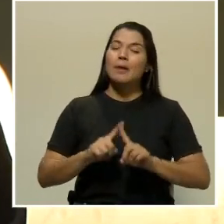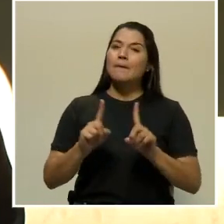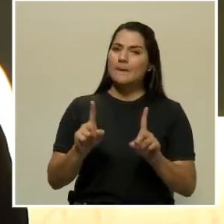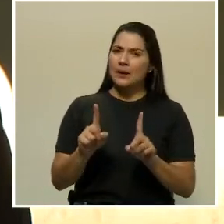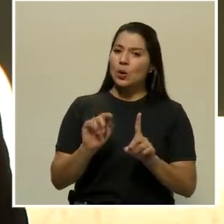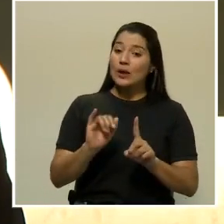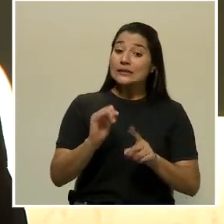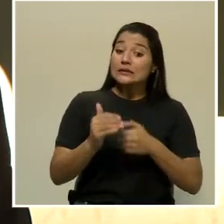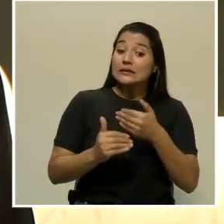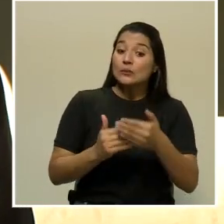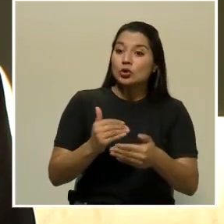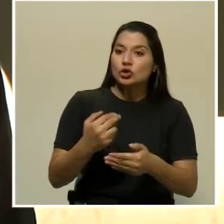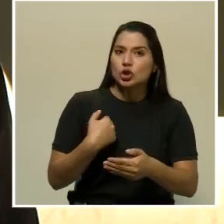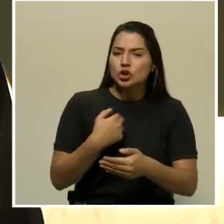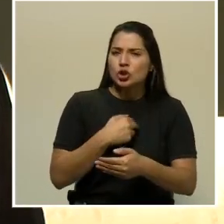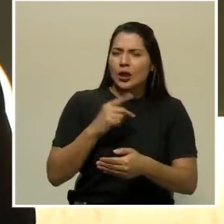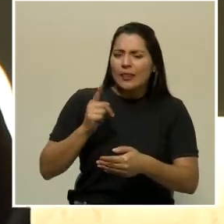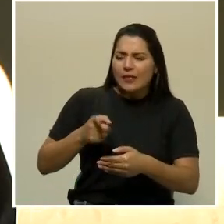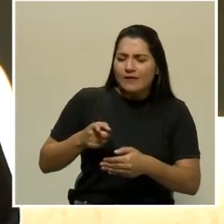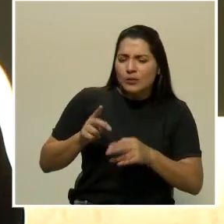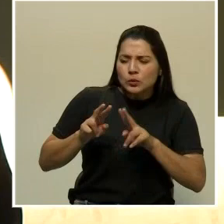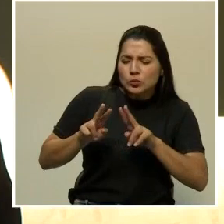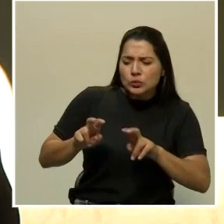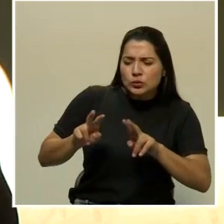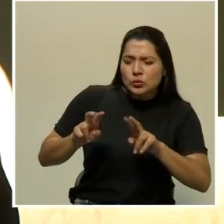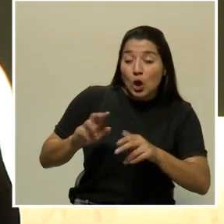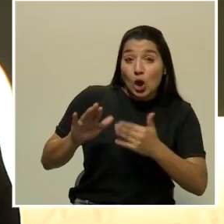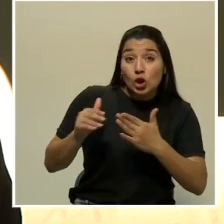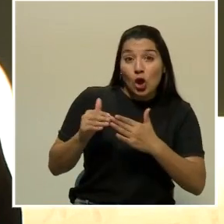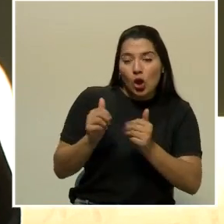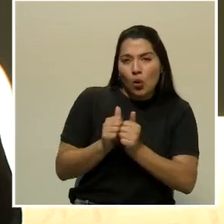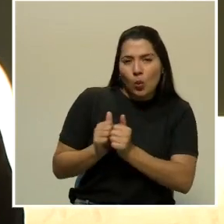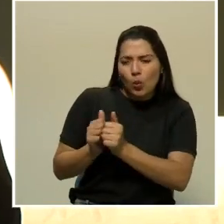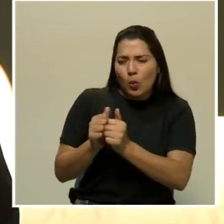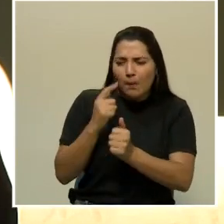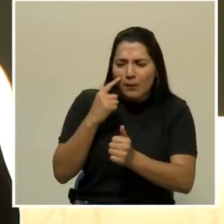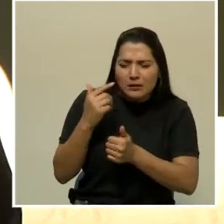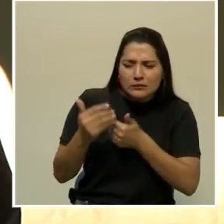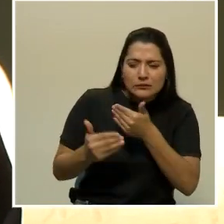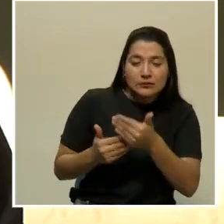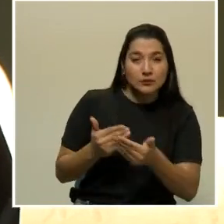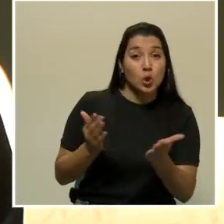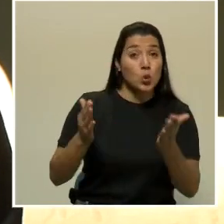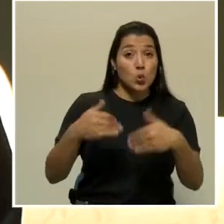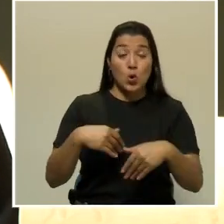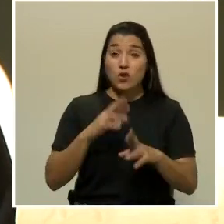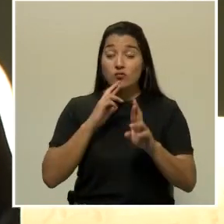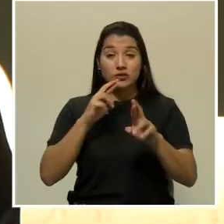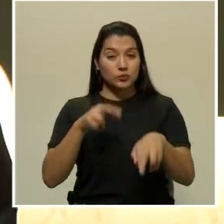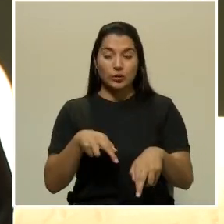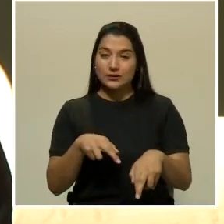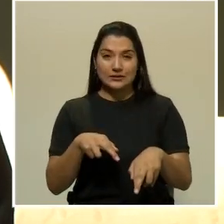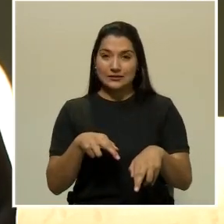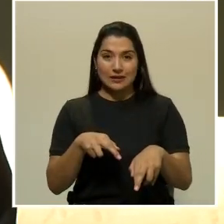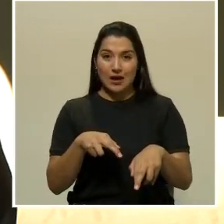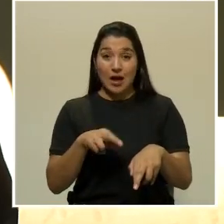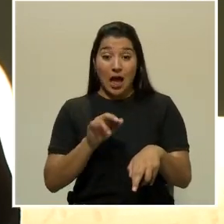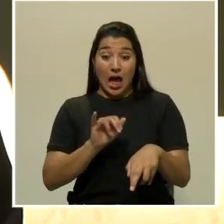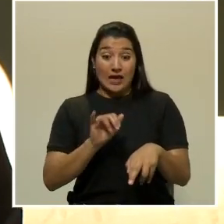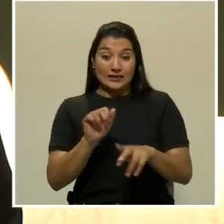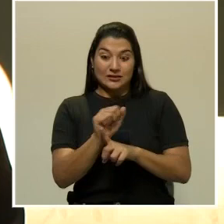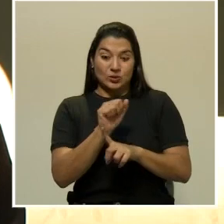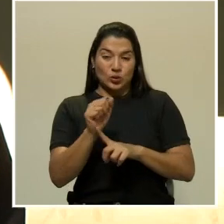que vamos a tener que explorar entre todos, en conjunto. No hay respuestas a algo que nunca habíamos